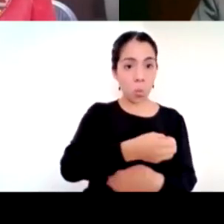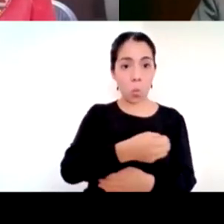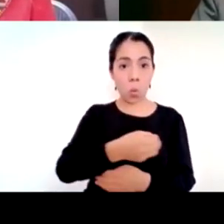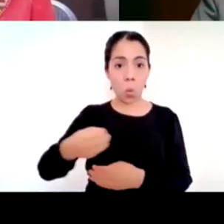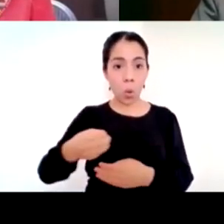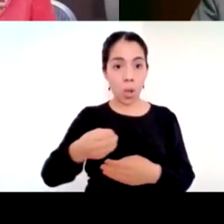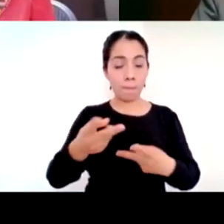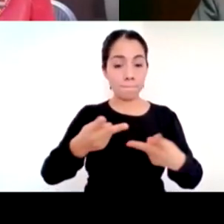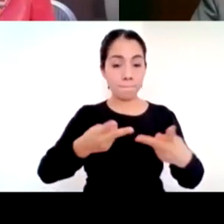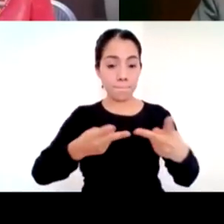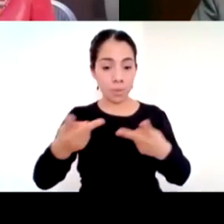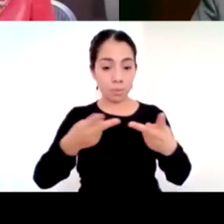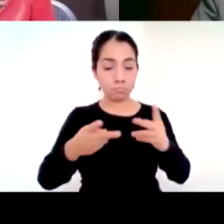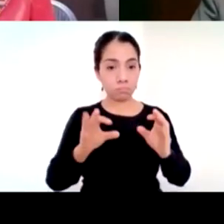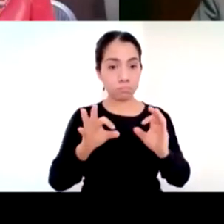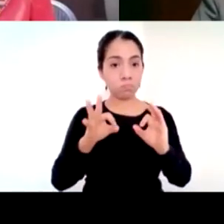comunidad.